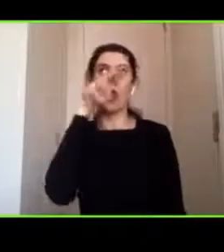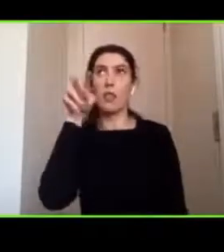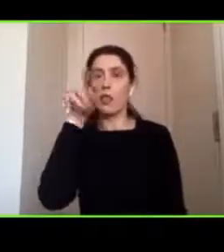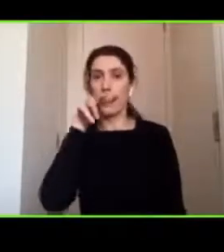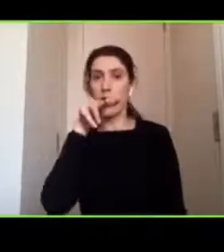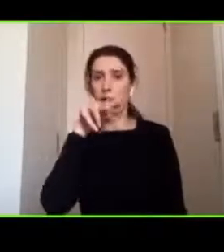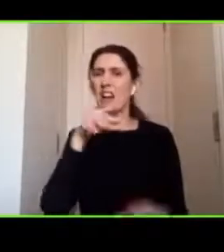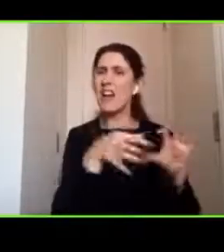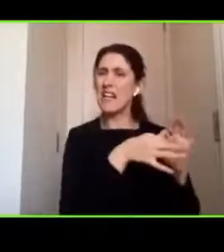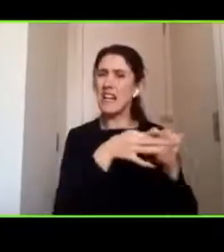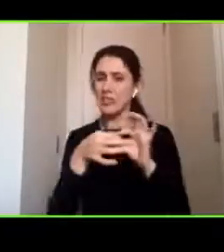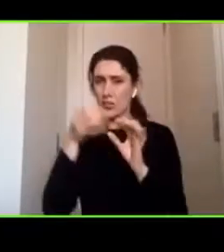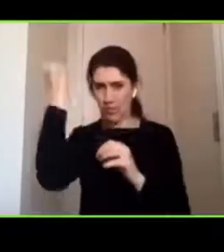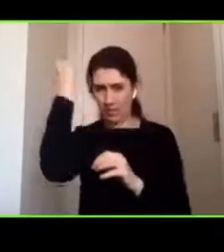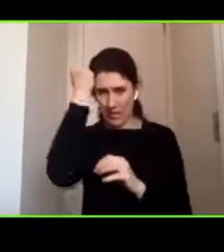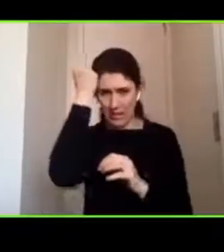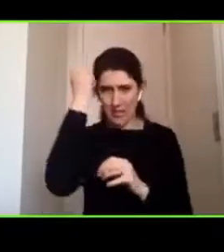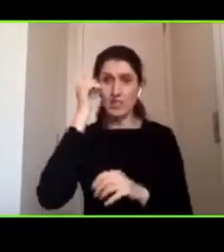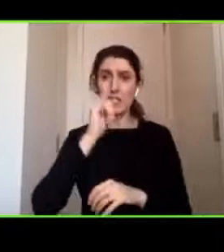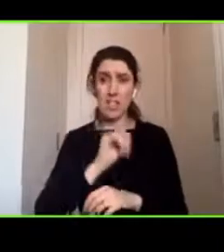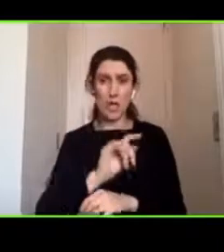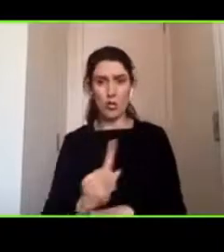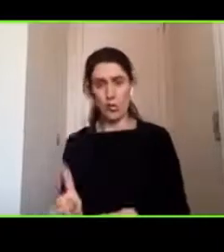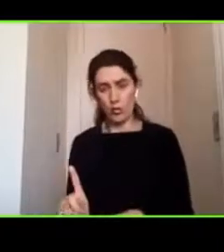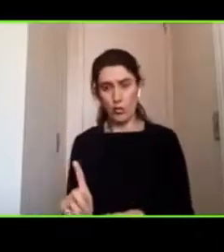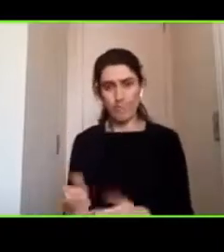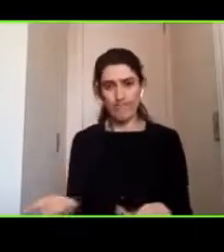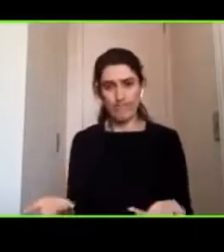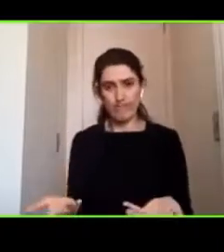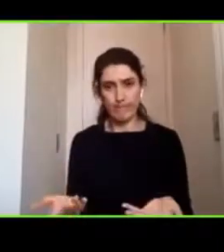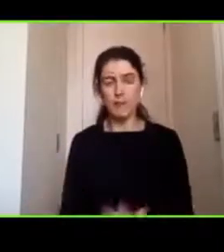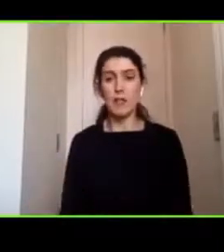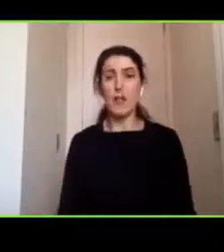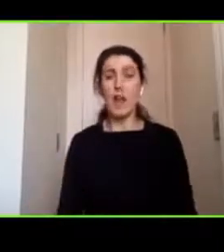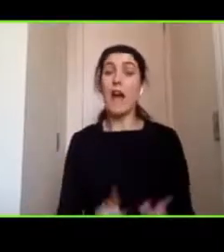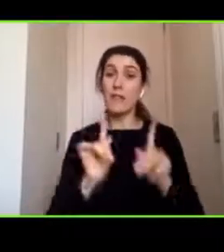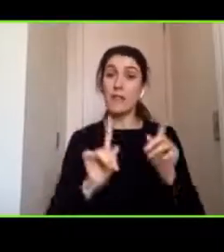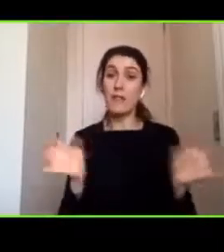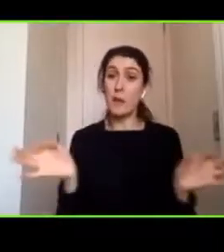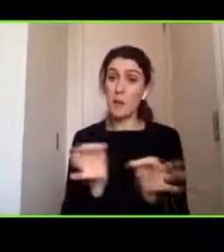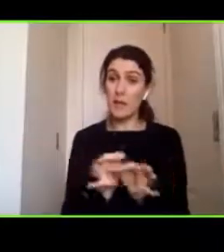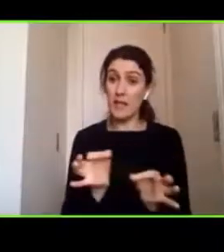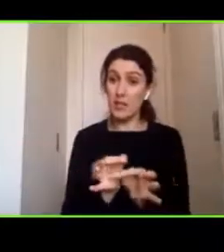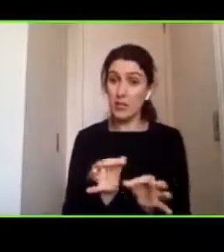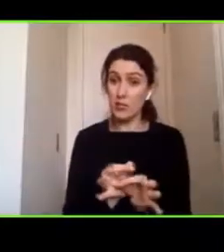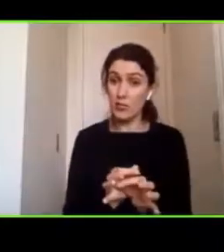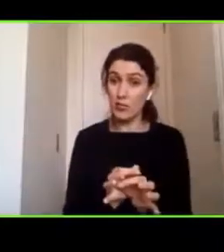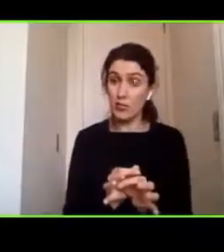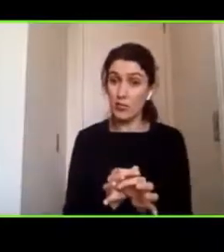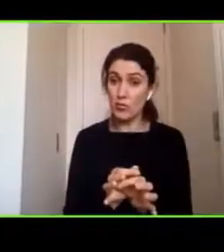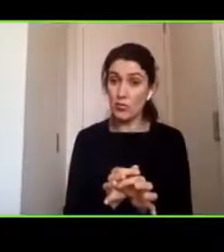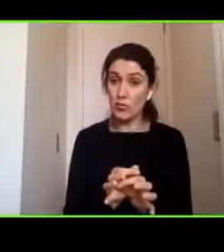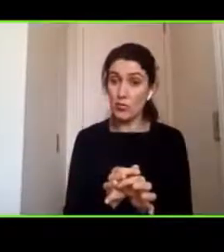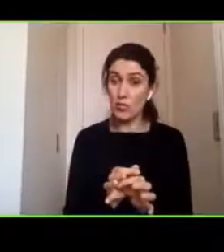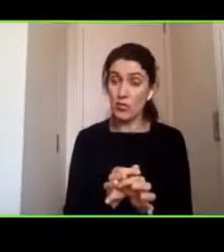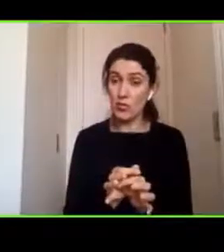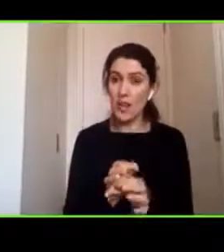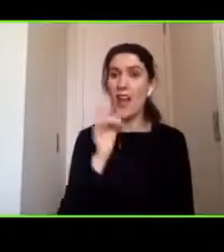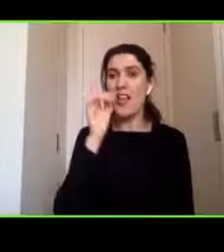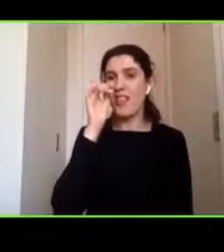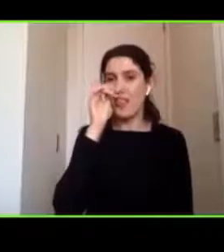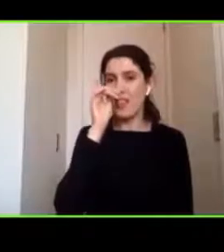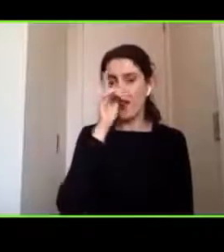y esa explicación muchas veces porque el sistema no nos permite acudir a psicología es que no podemos dar mucha